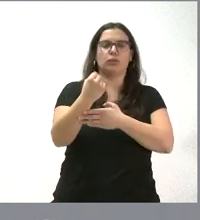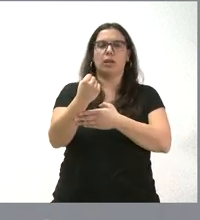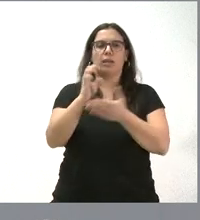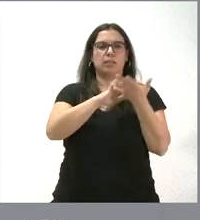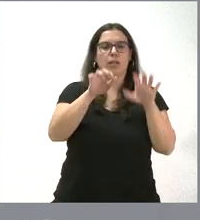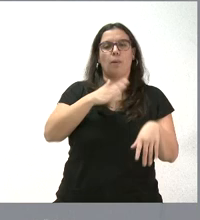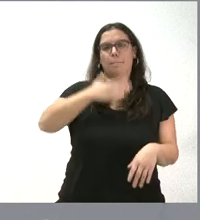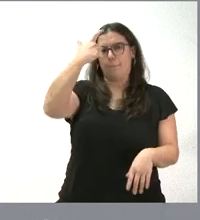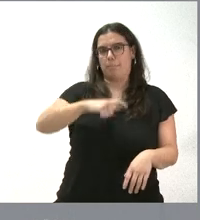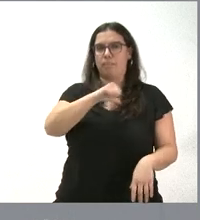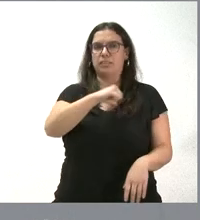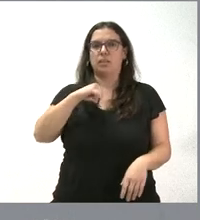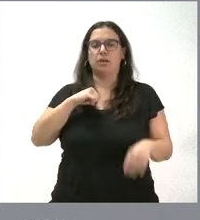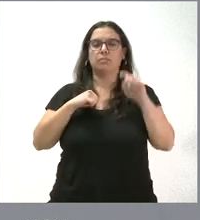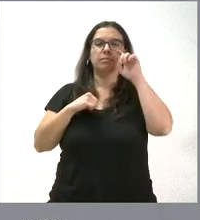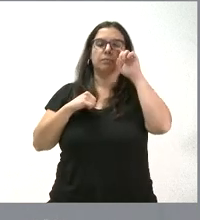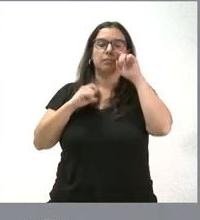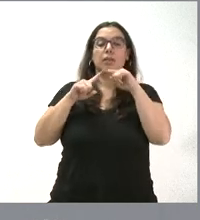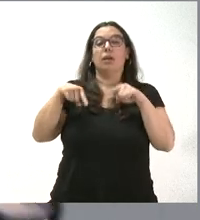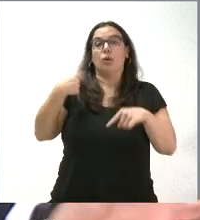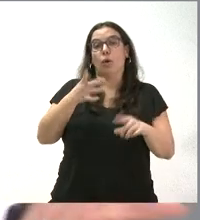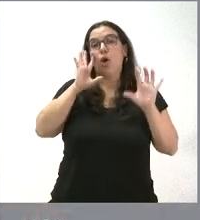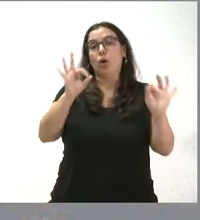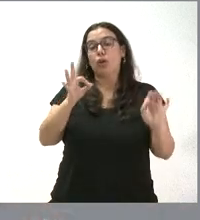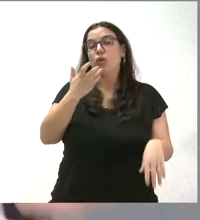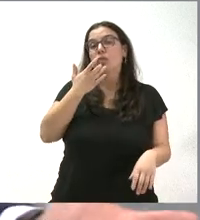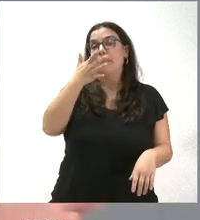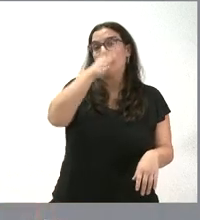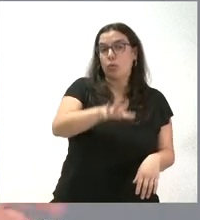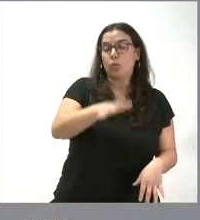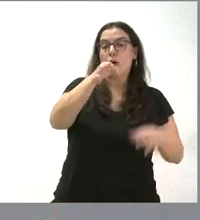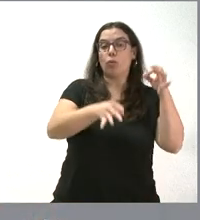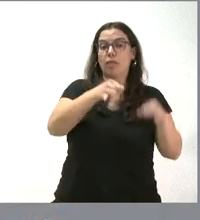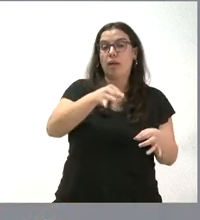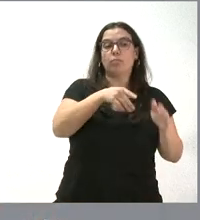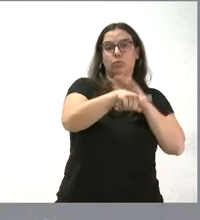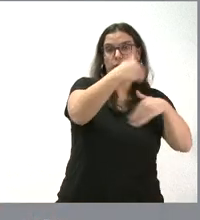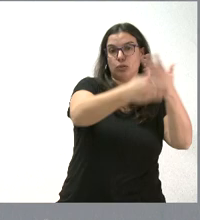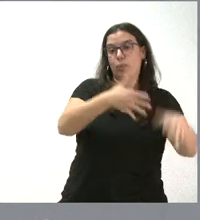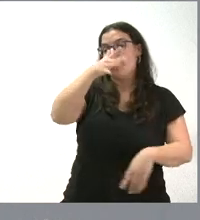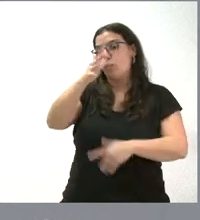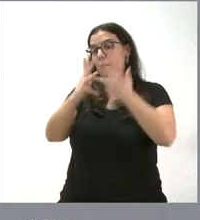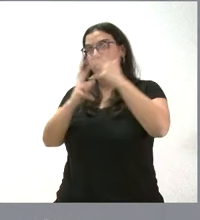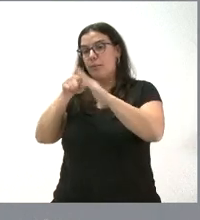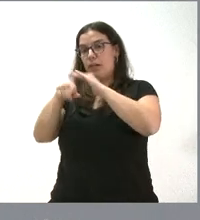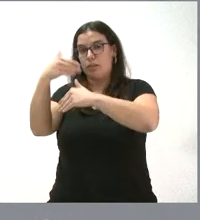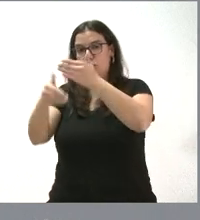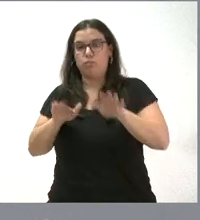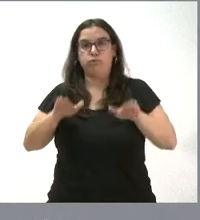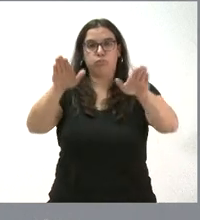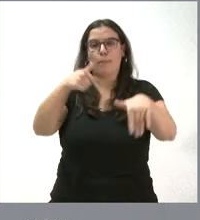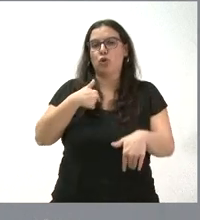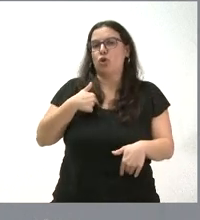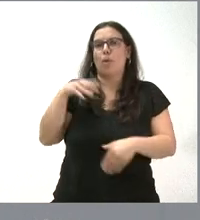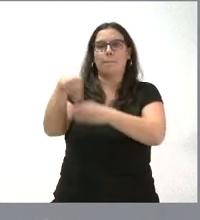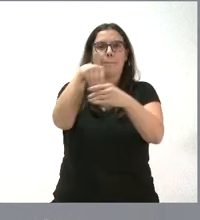mi apoyo personal. Luego ya, lógicamente, si hay una denuncia judicial, habrá un trámite judicial. Si hay una denuncia administrativa, habrá un trámite administrativo. Pero no me corresponde